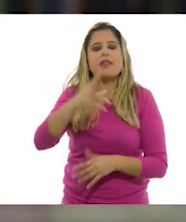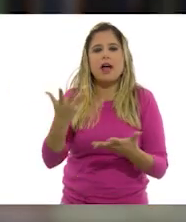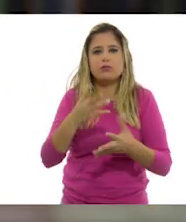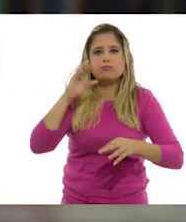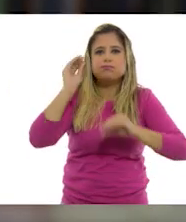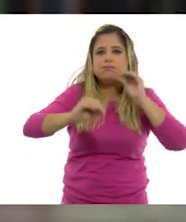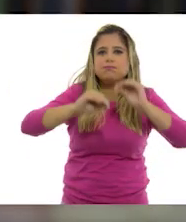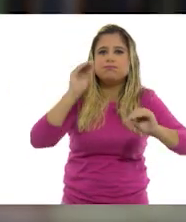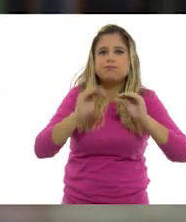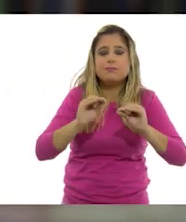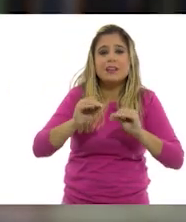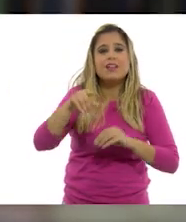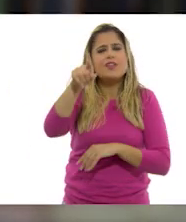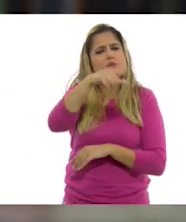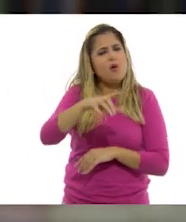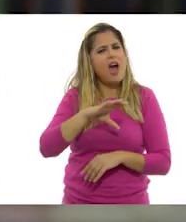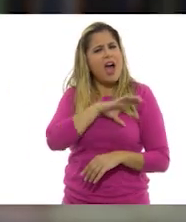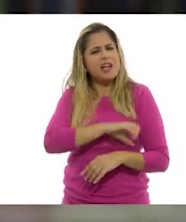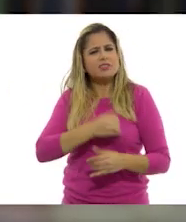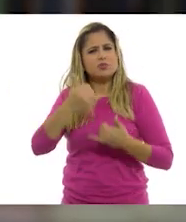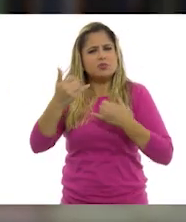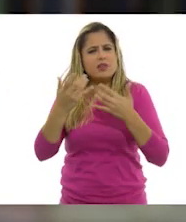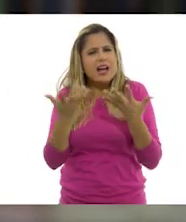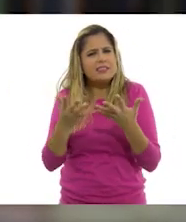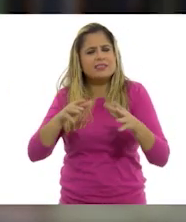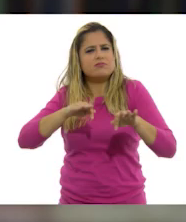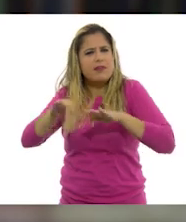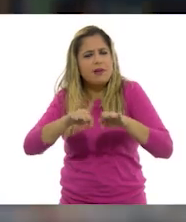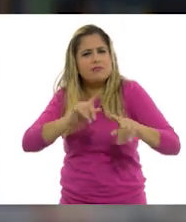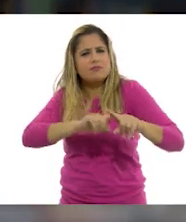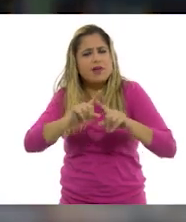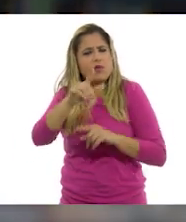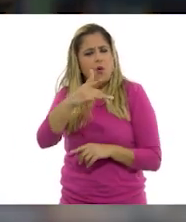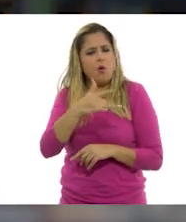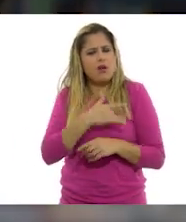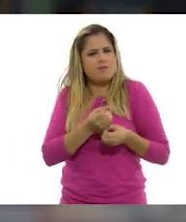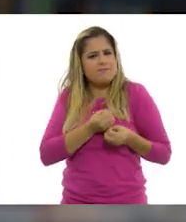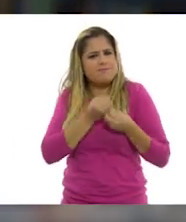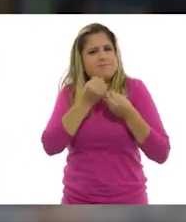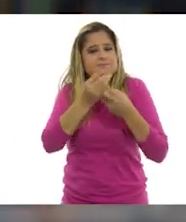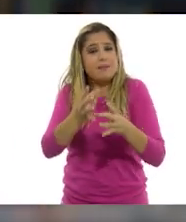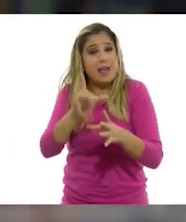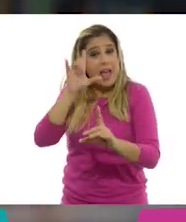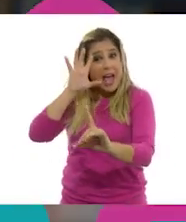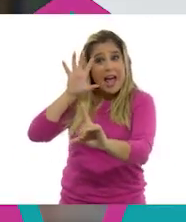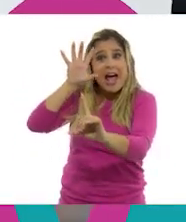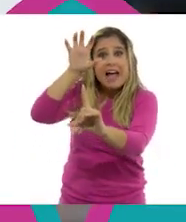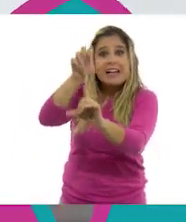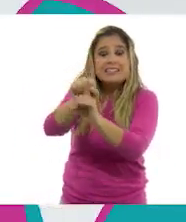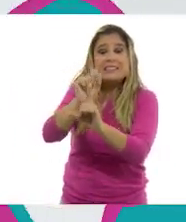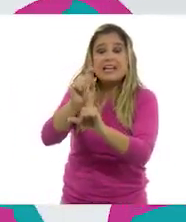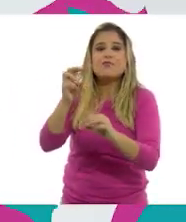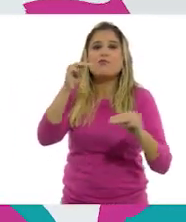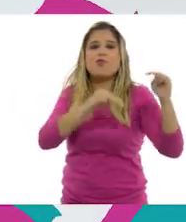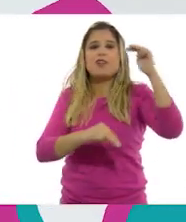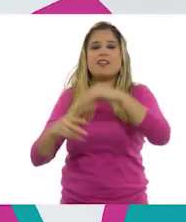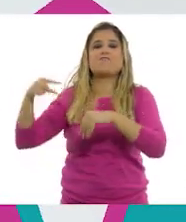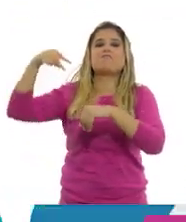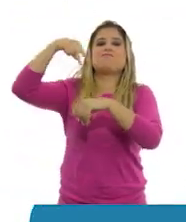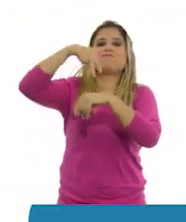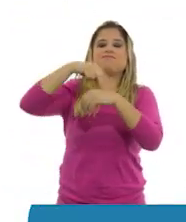En la vida, encuentra lo que te gusta y trabaja con todo tu corazón y energía, porque alcanzar una meta es solo la punta del alzón.